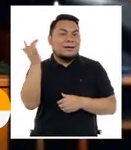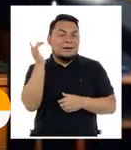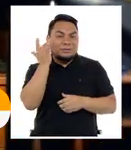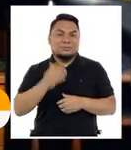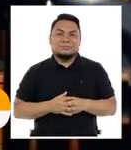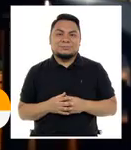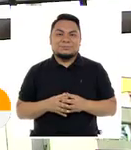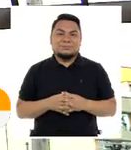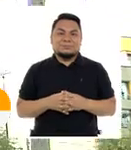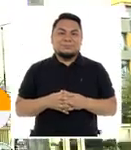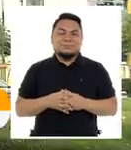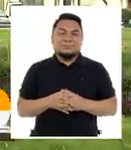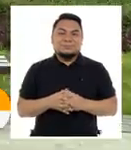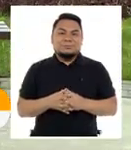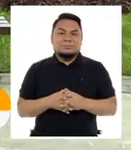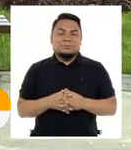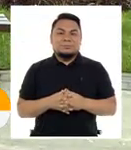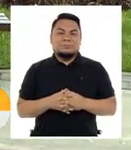autocatalogo yo.